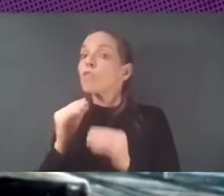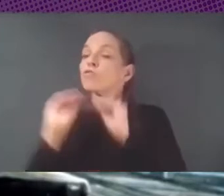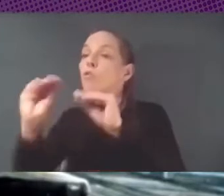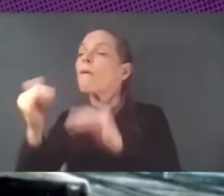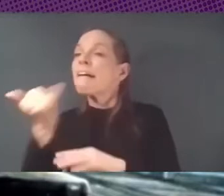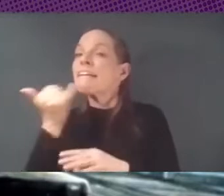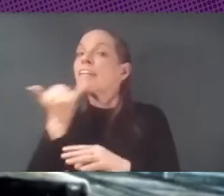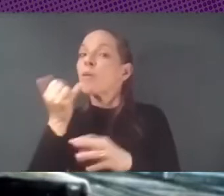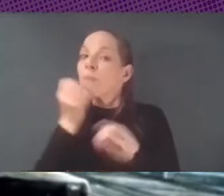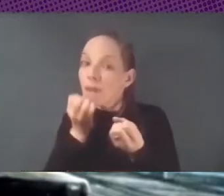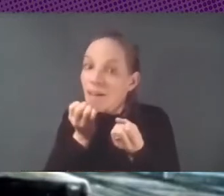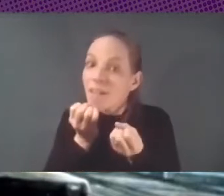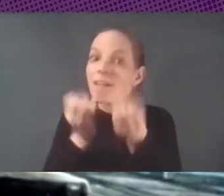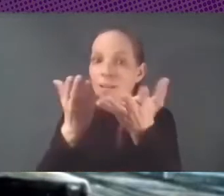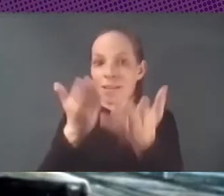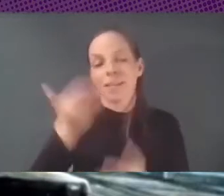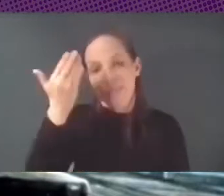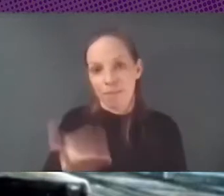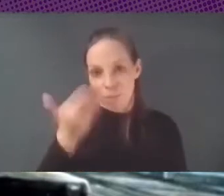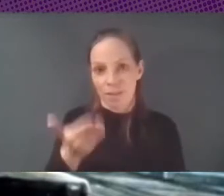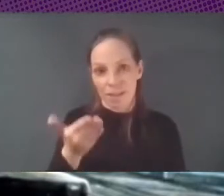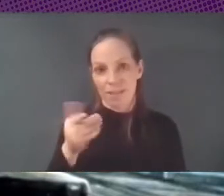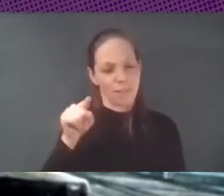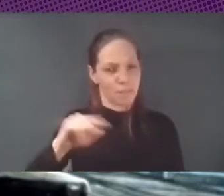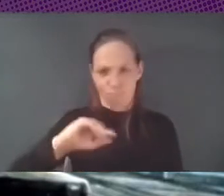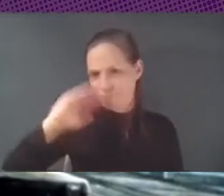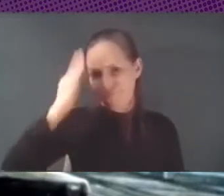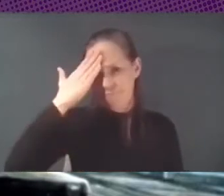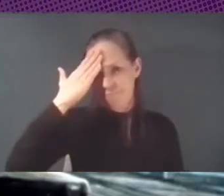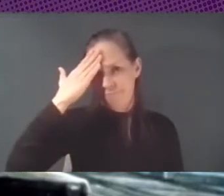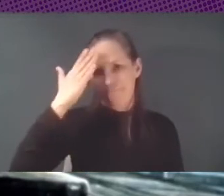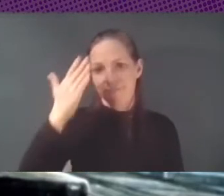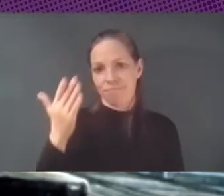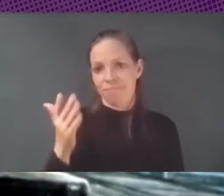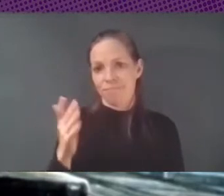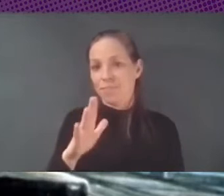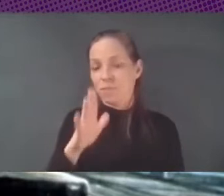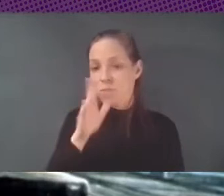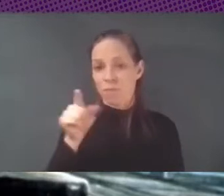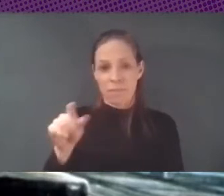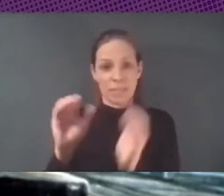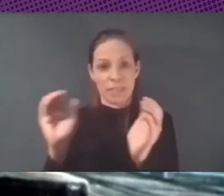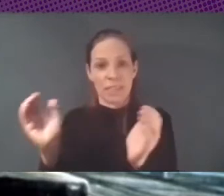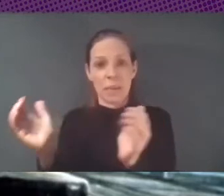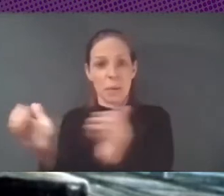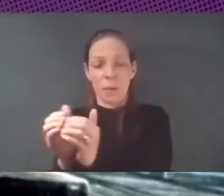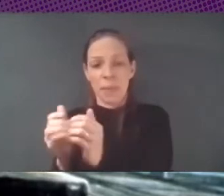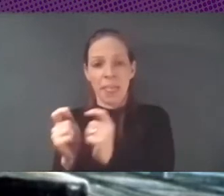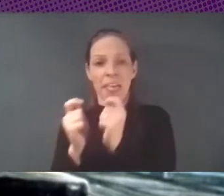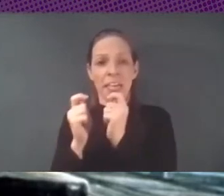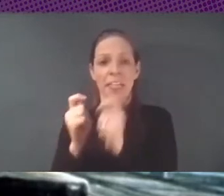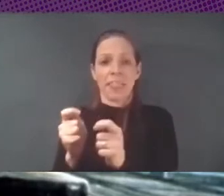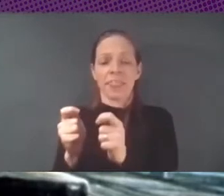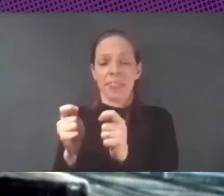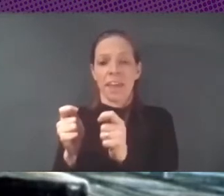en sus propios términos nos parece fundamental porque no hay ninguna desestabilización si no se